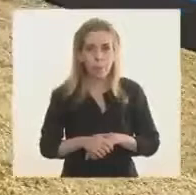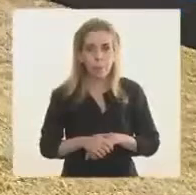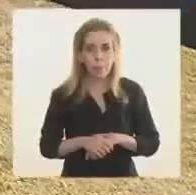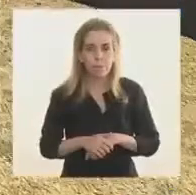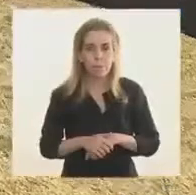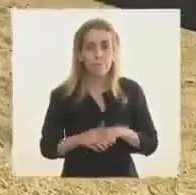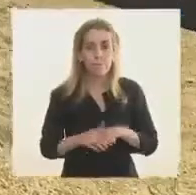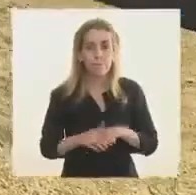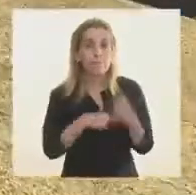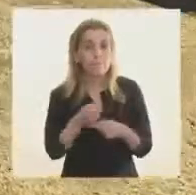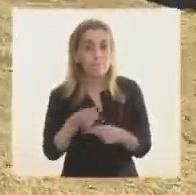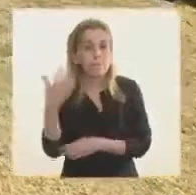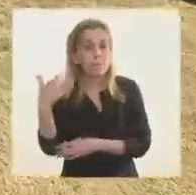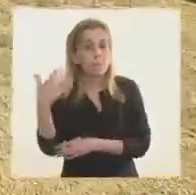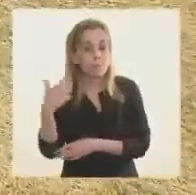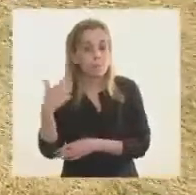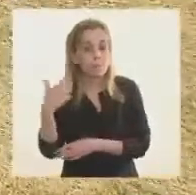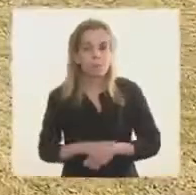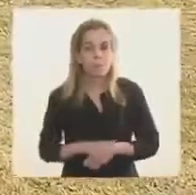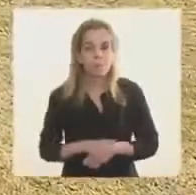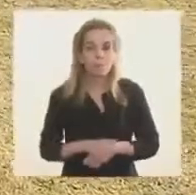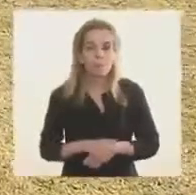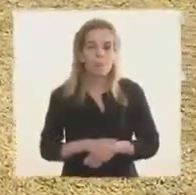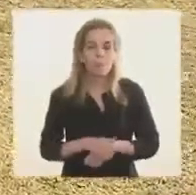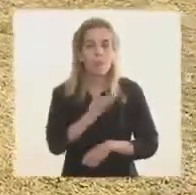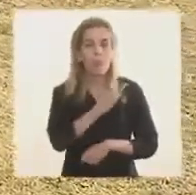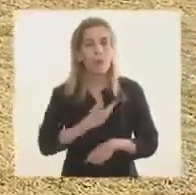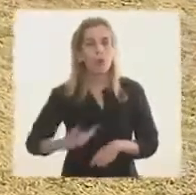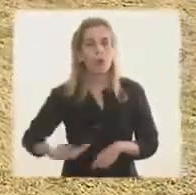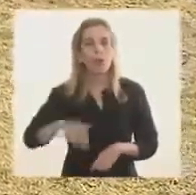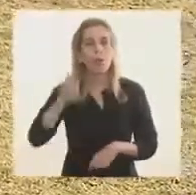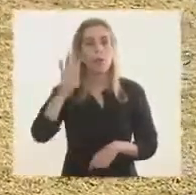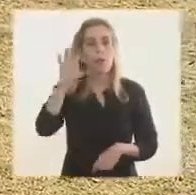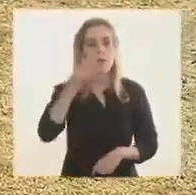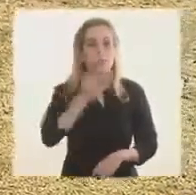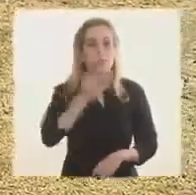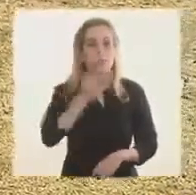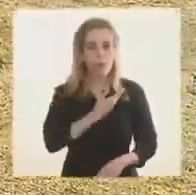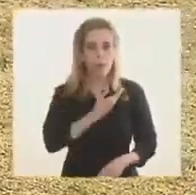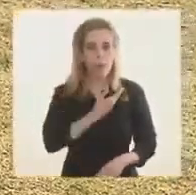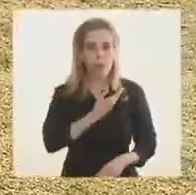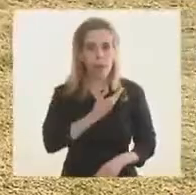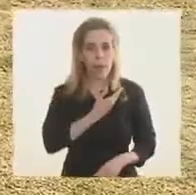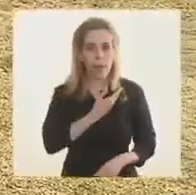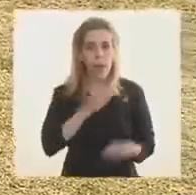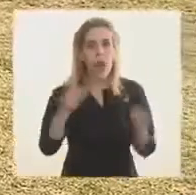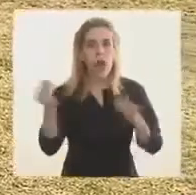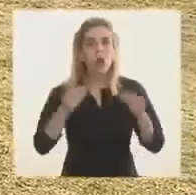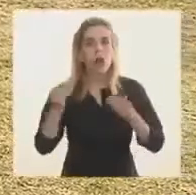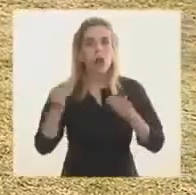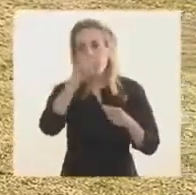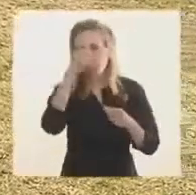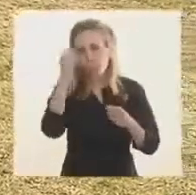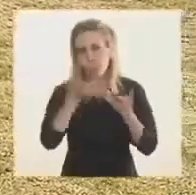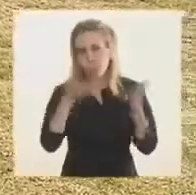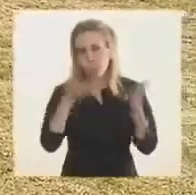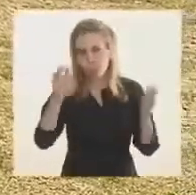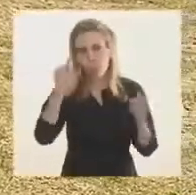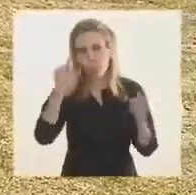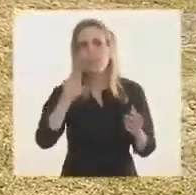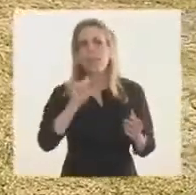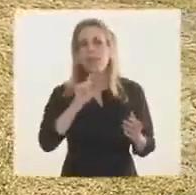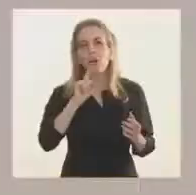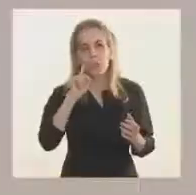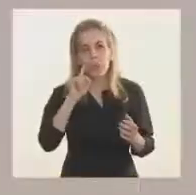Seguidamente escucharemos las palabras del señor gobernador de la provincia de Santa Fe, contador público nacional, Omar Perotti.